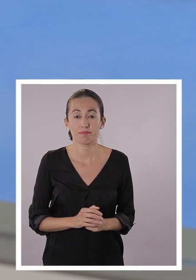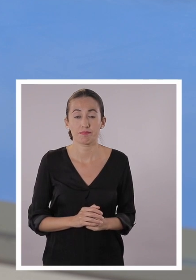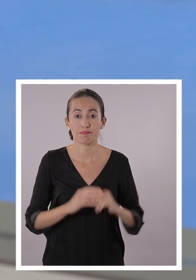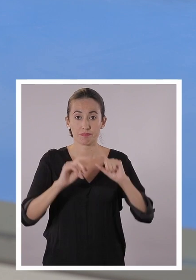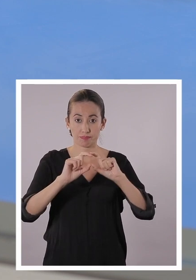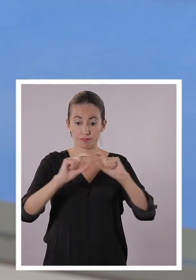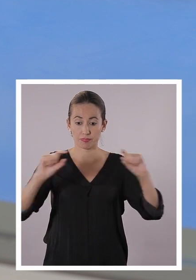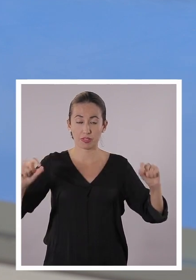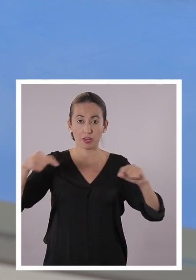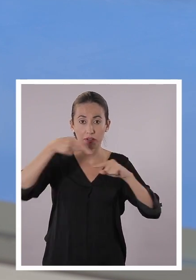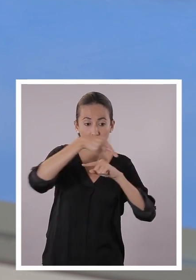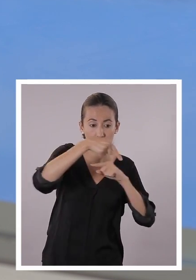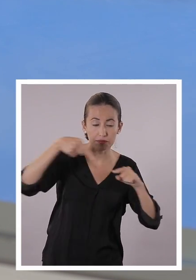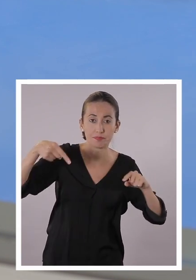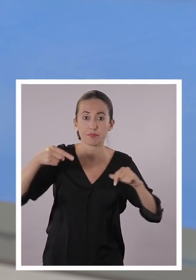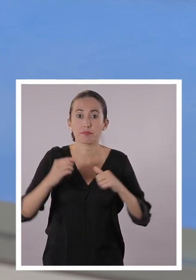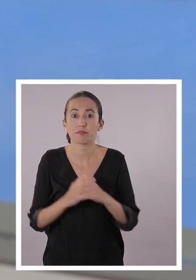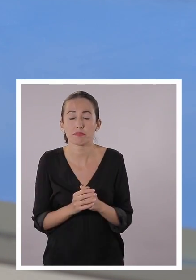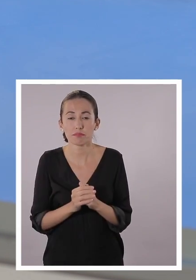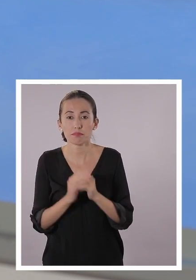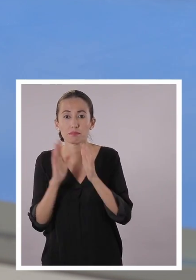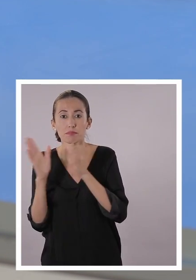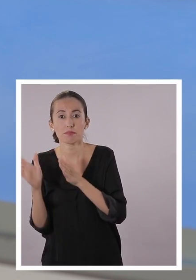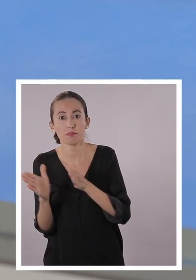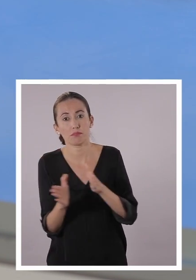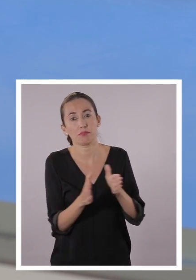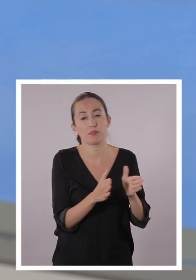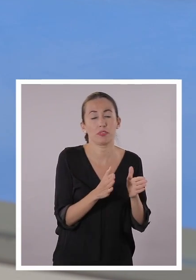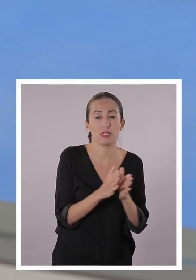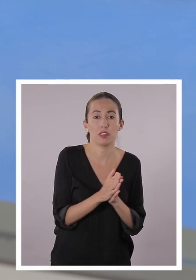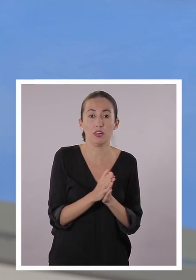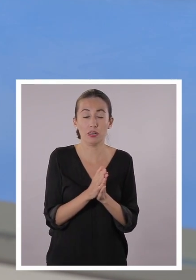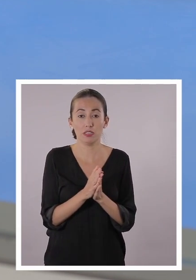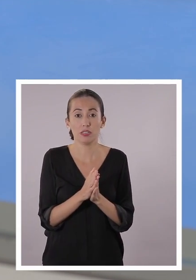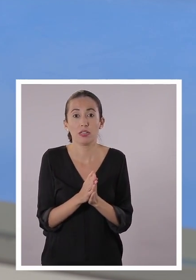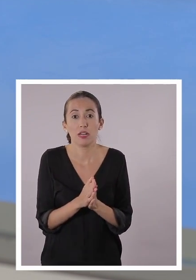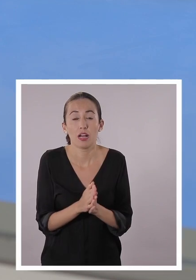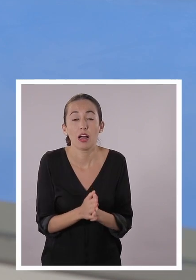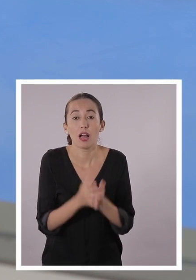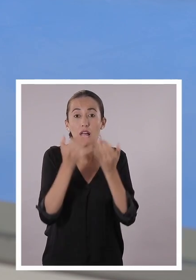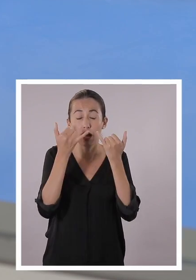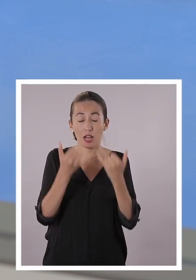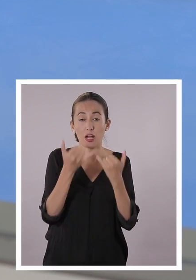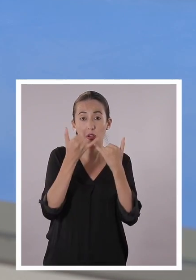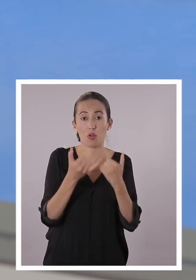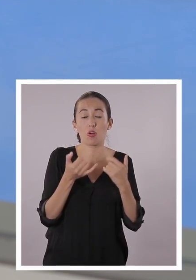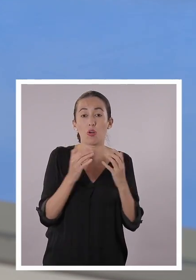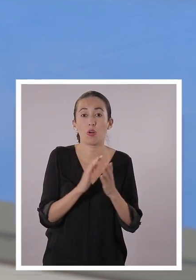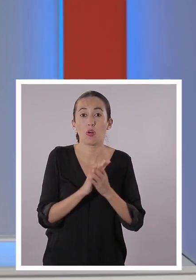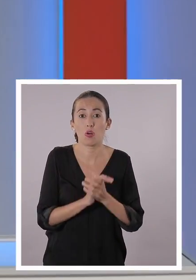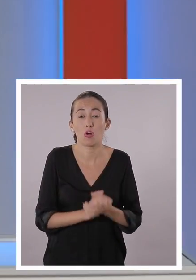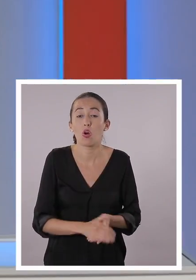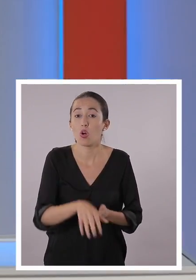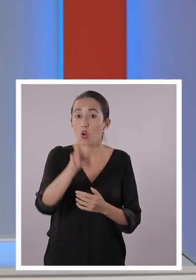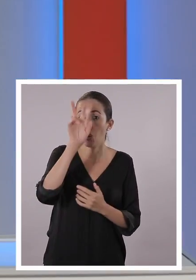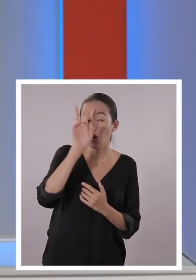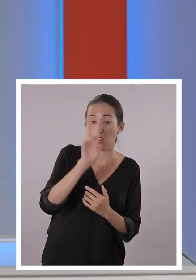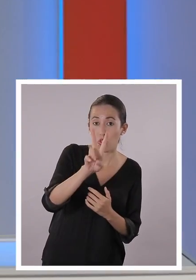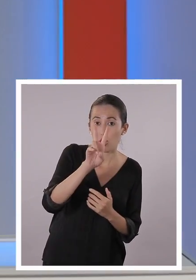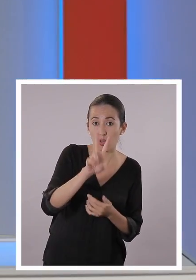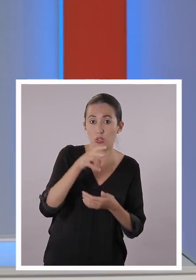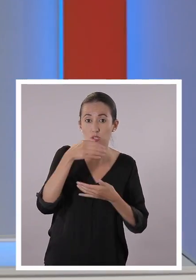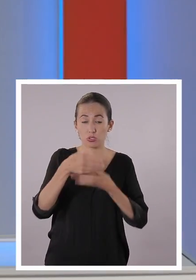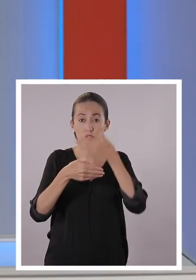centímetros, ¿no es cierto? Señalamos siempre los topes, nada más. Ahora, faltan